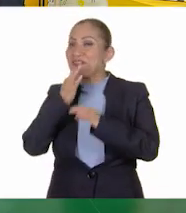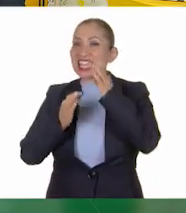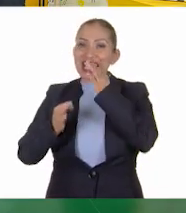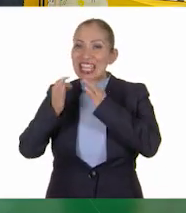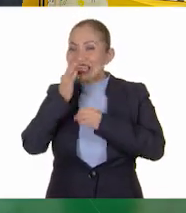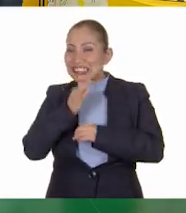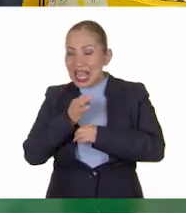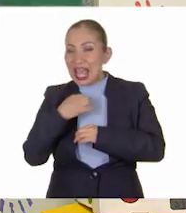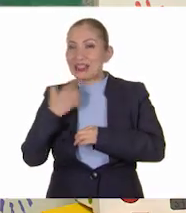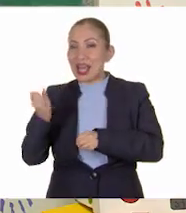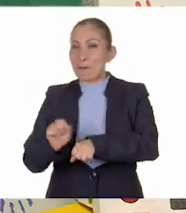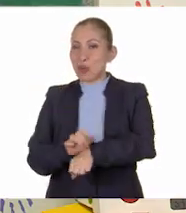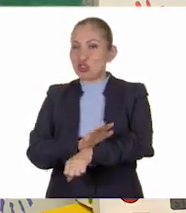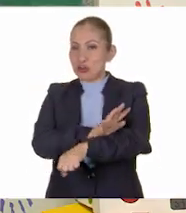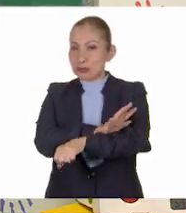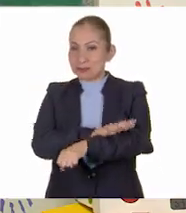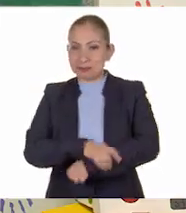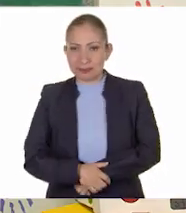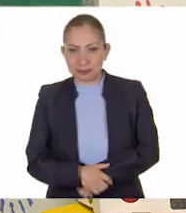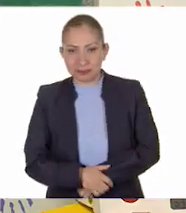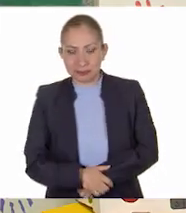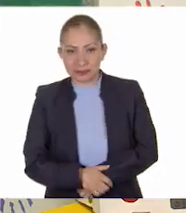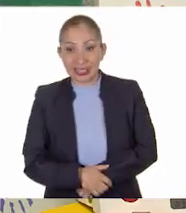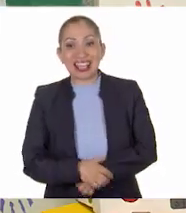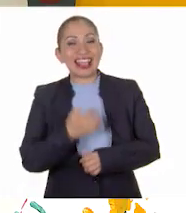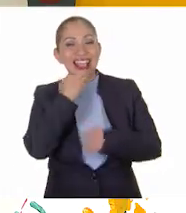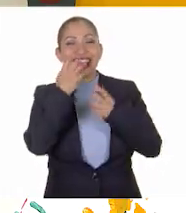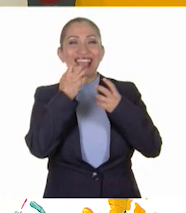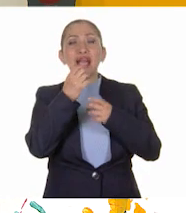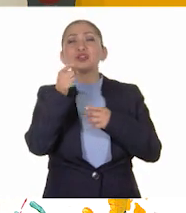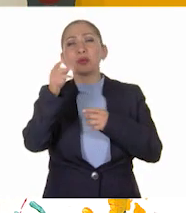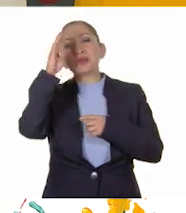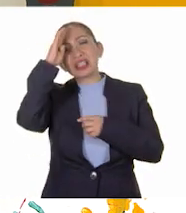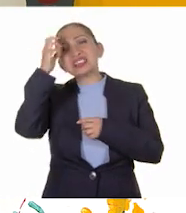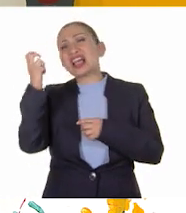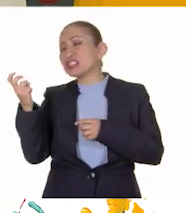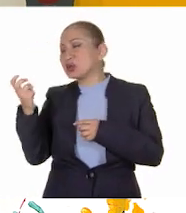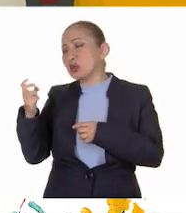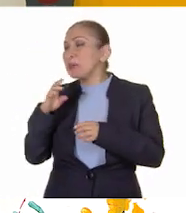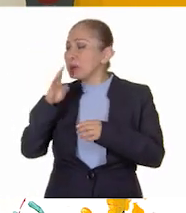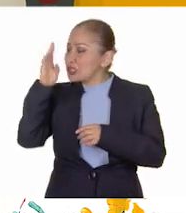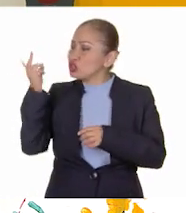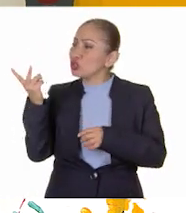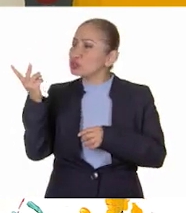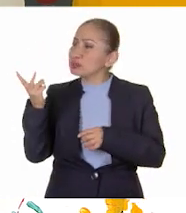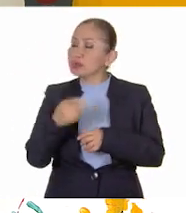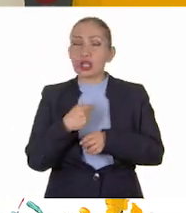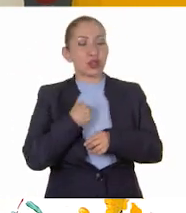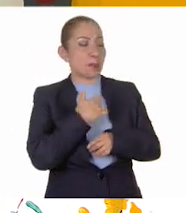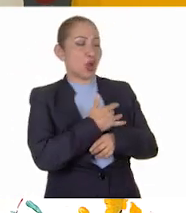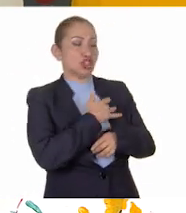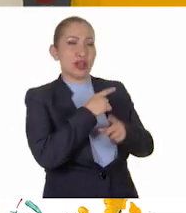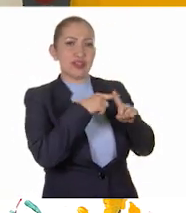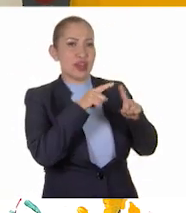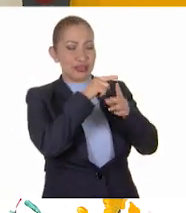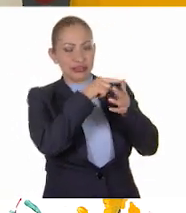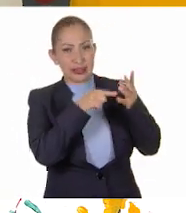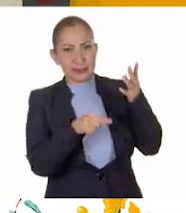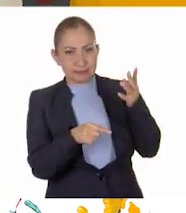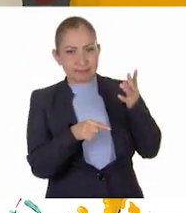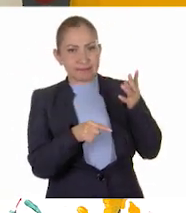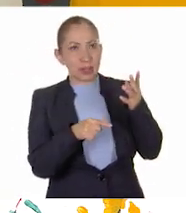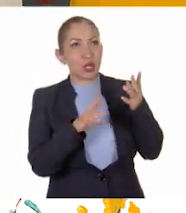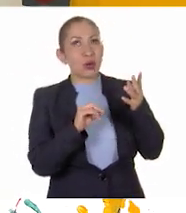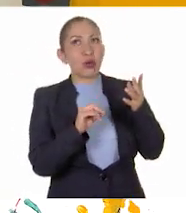fiesta de las emociones. Ahora, ¿qué piensan de esto, Panchito, Erick? Bueno, tenemos muchas emociones. Creo que